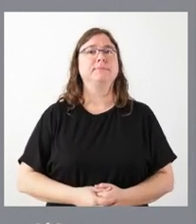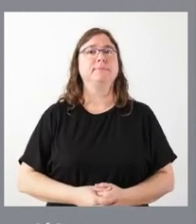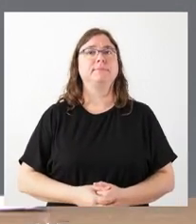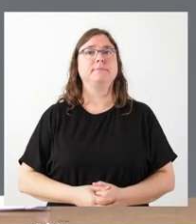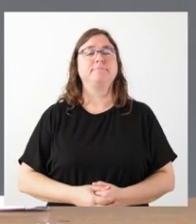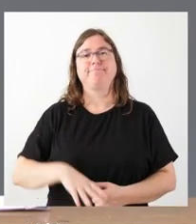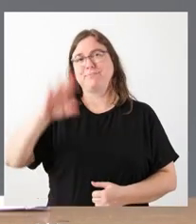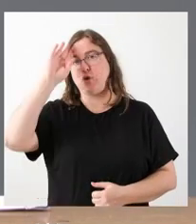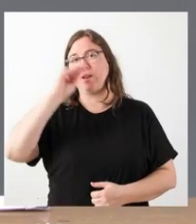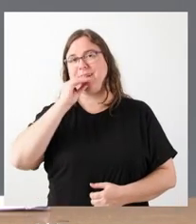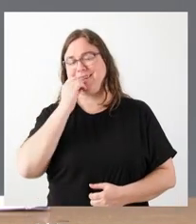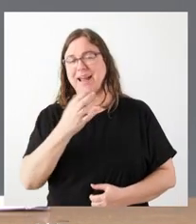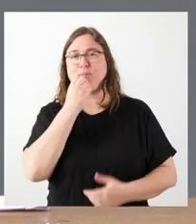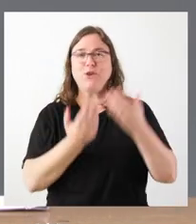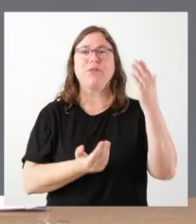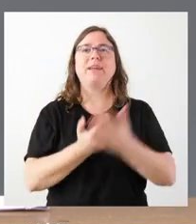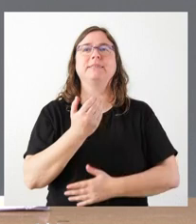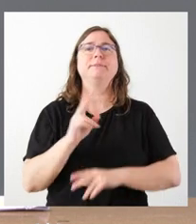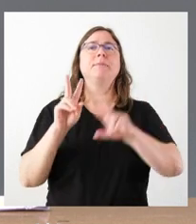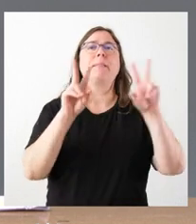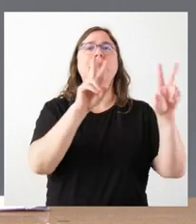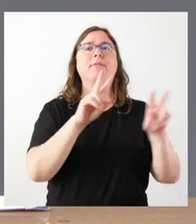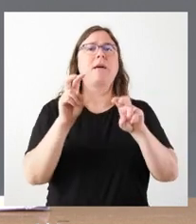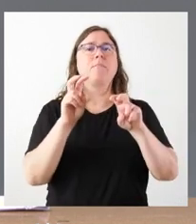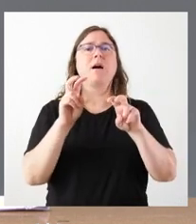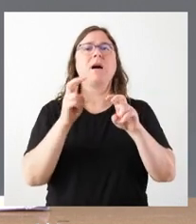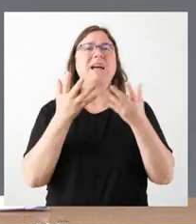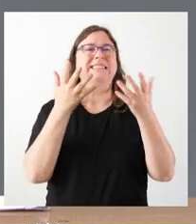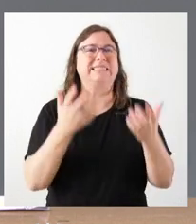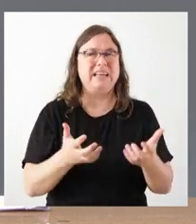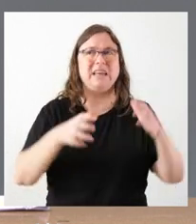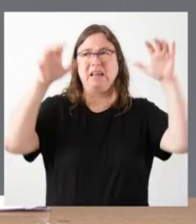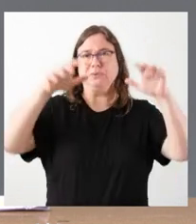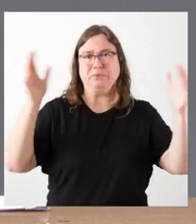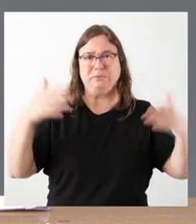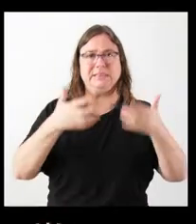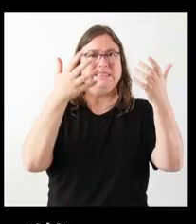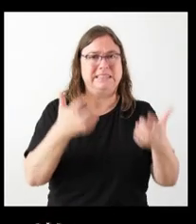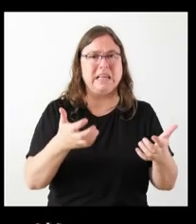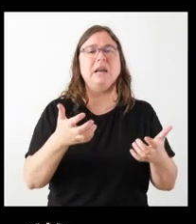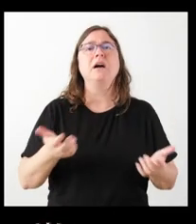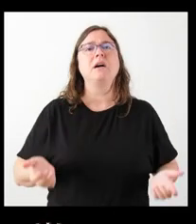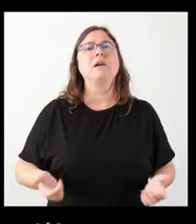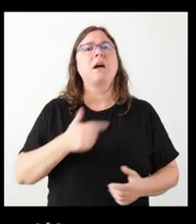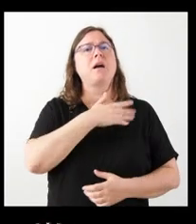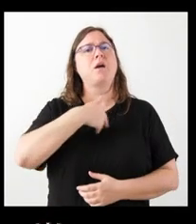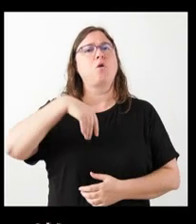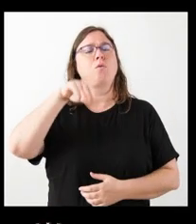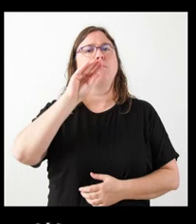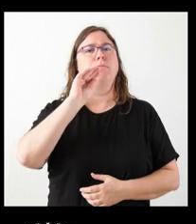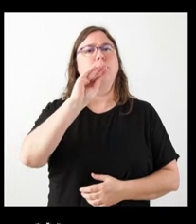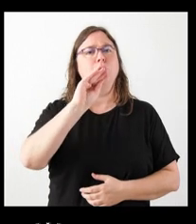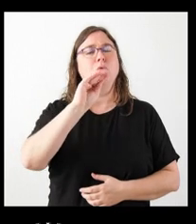Hola, tal? Buenos días. Sobre el tema de la sequía, quería preguntarle cuál va a ser la